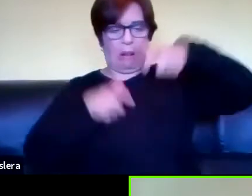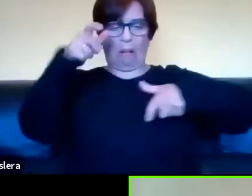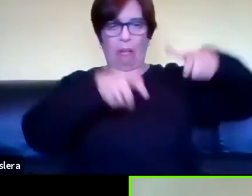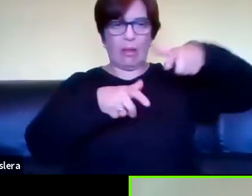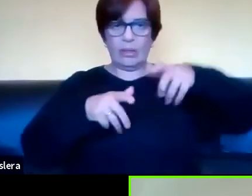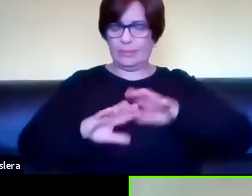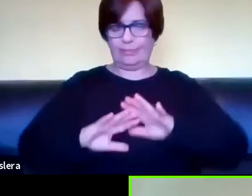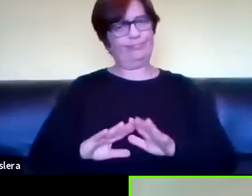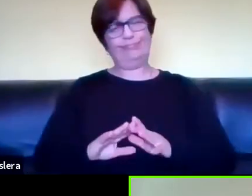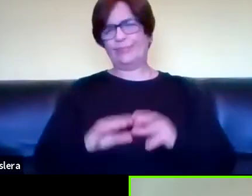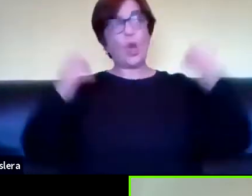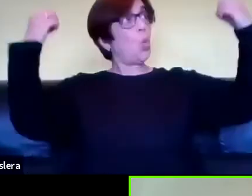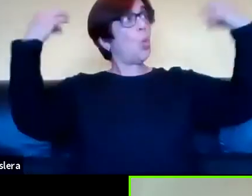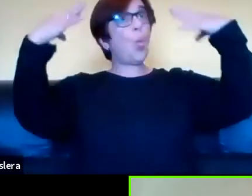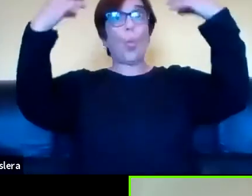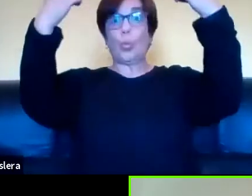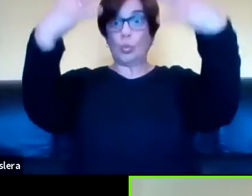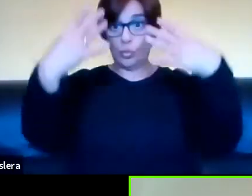¿cómo es la iluminación?